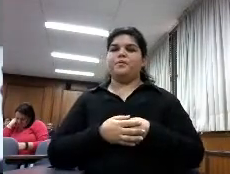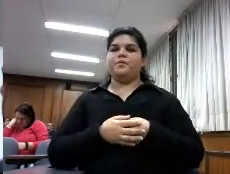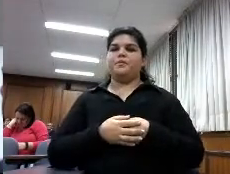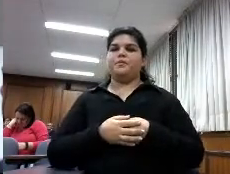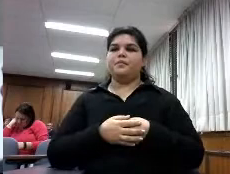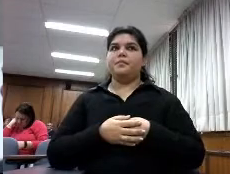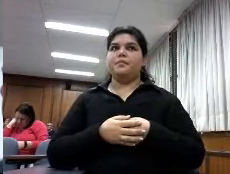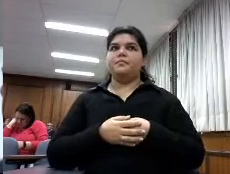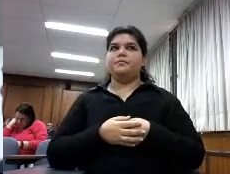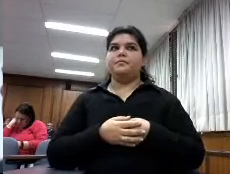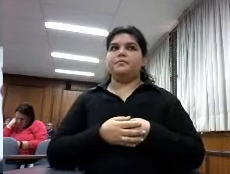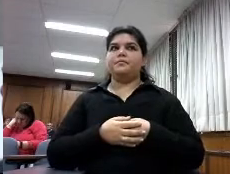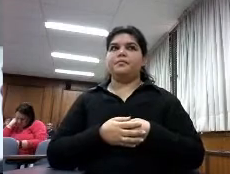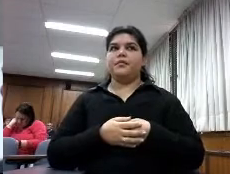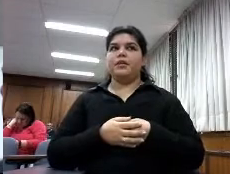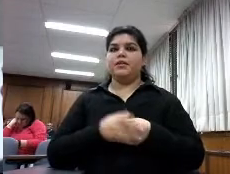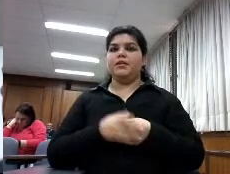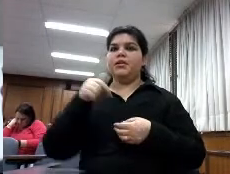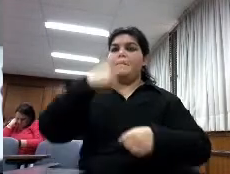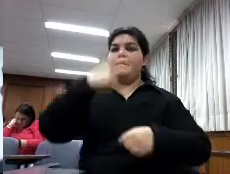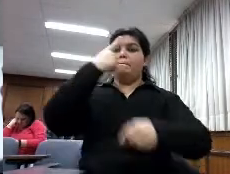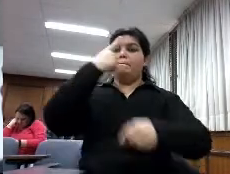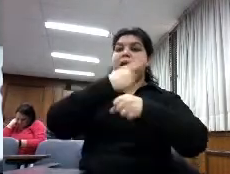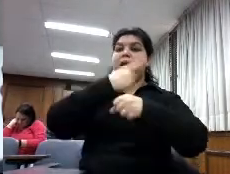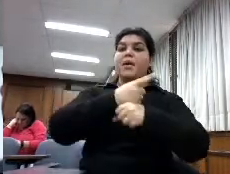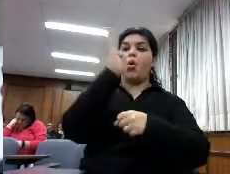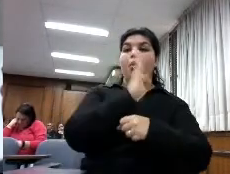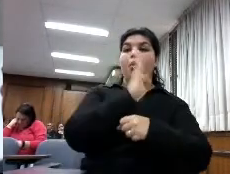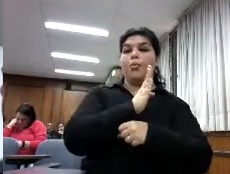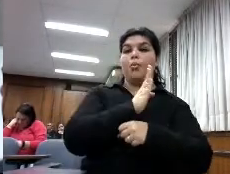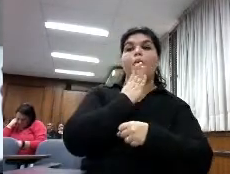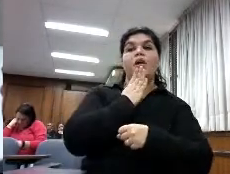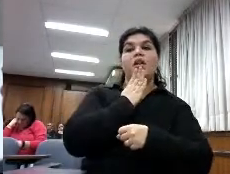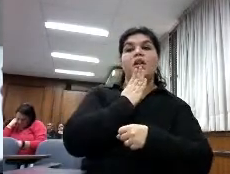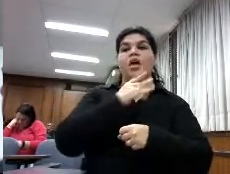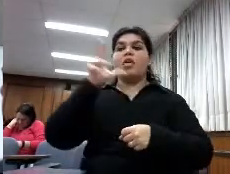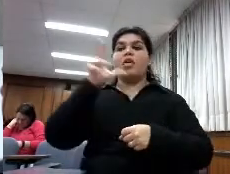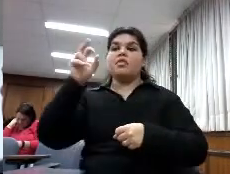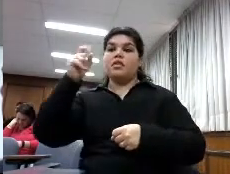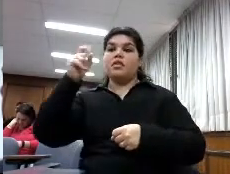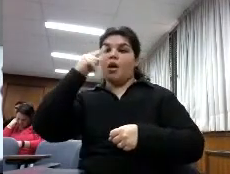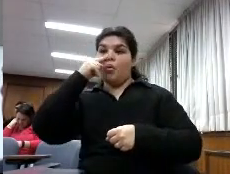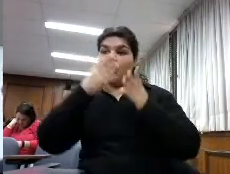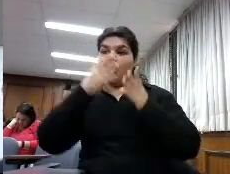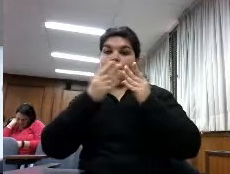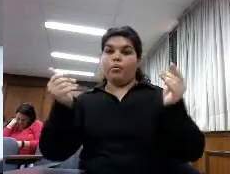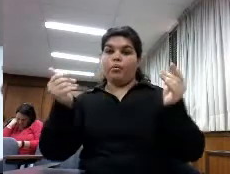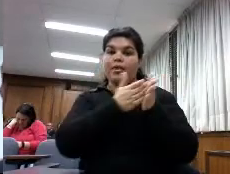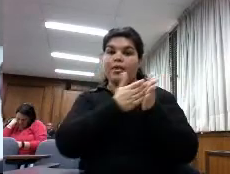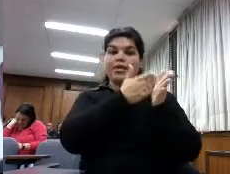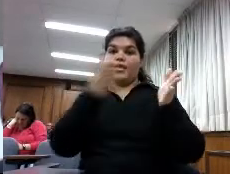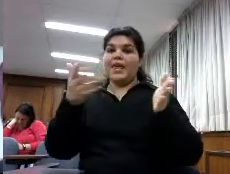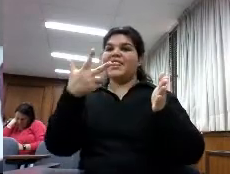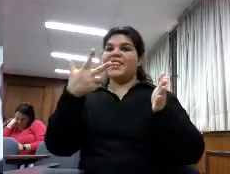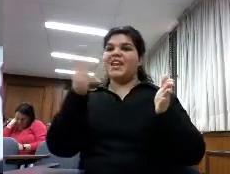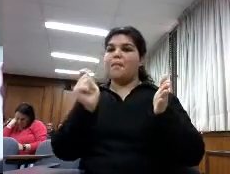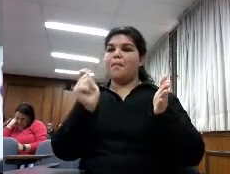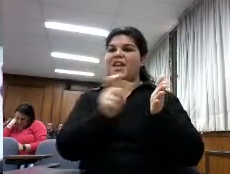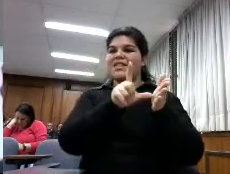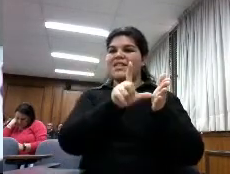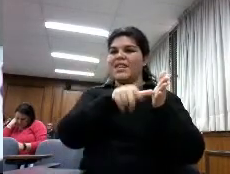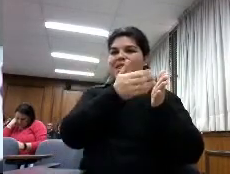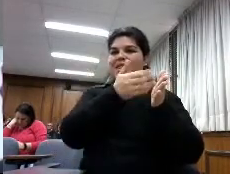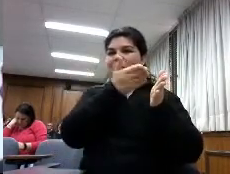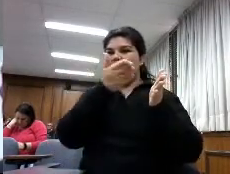lo lanzamos el 1 de abril y se cerró el 30 de junio o sea estuvo tres meses la encuesta